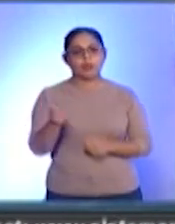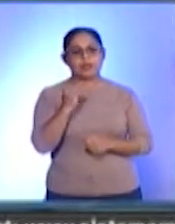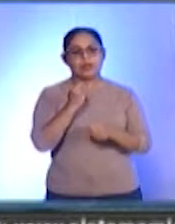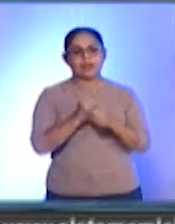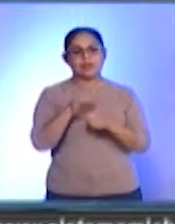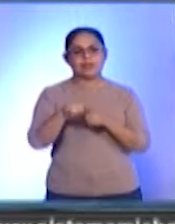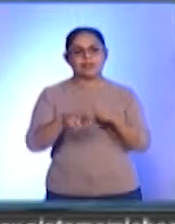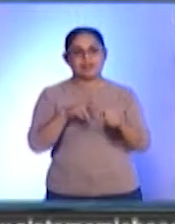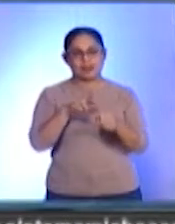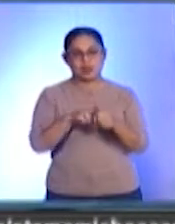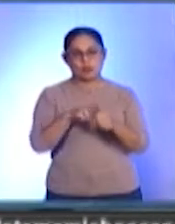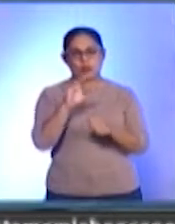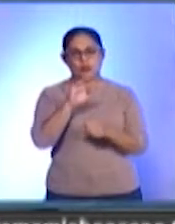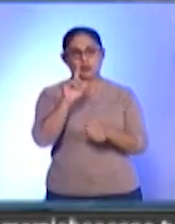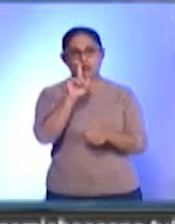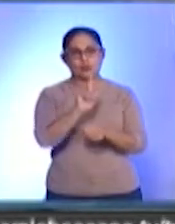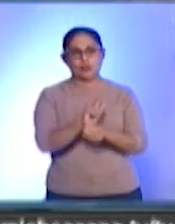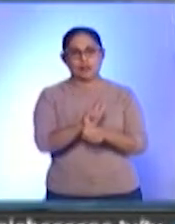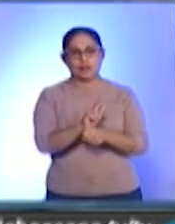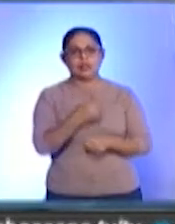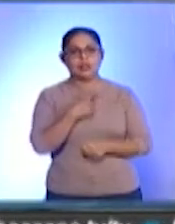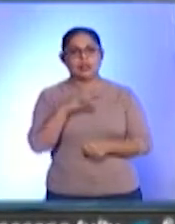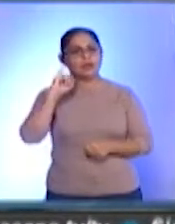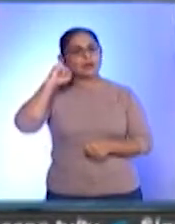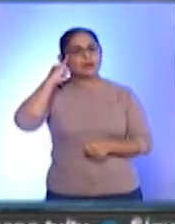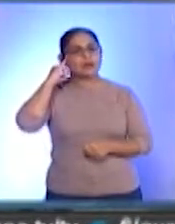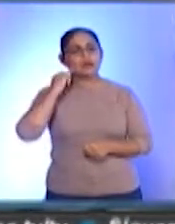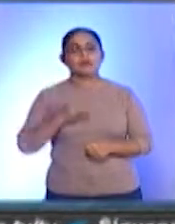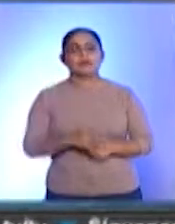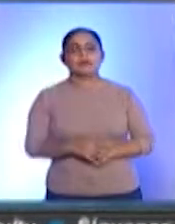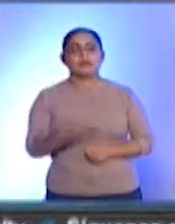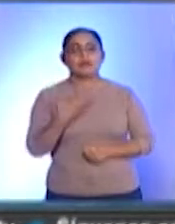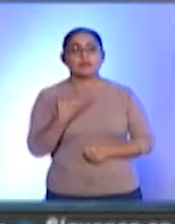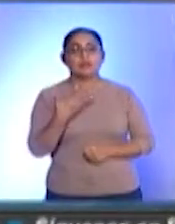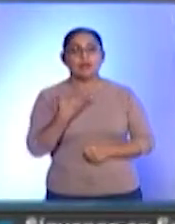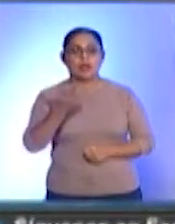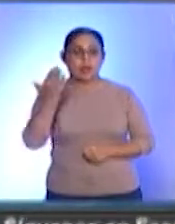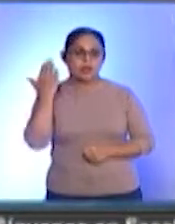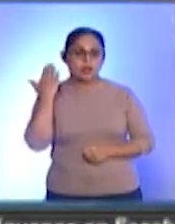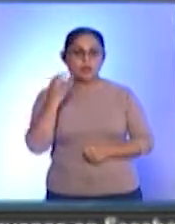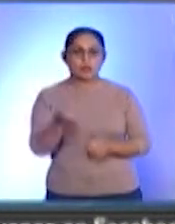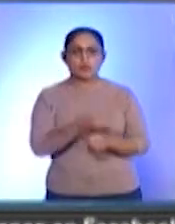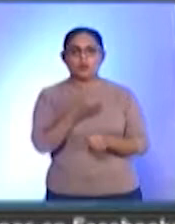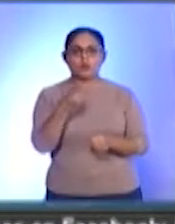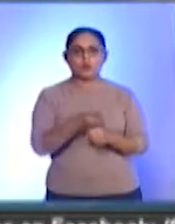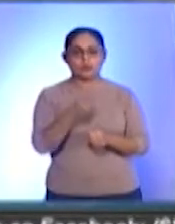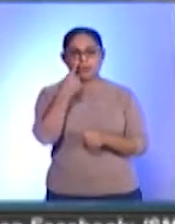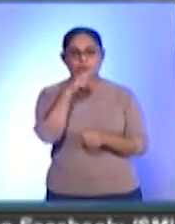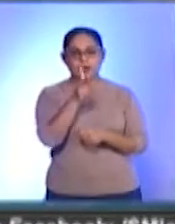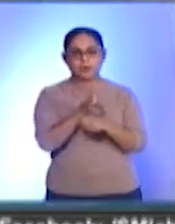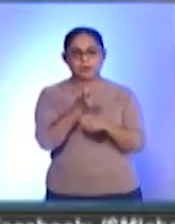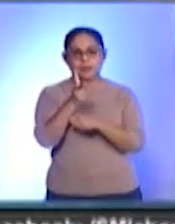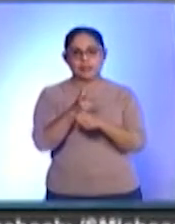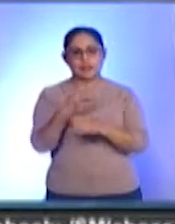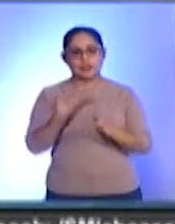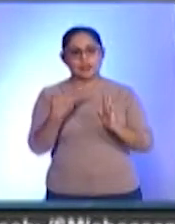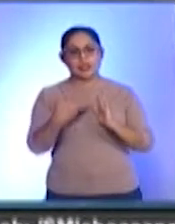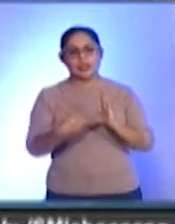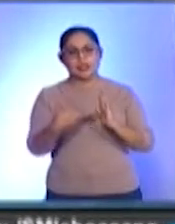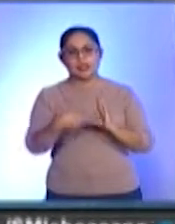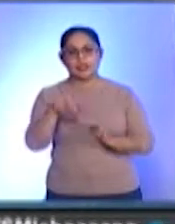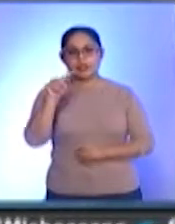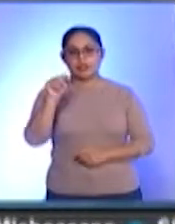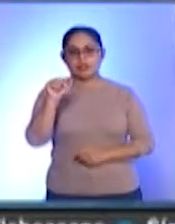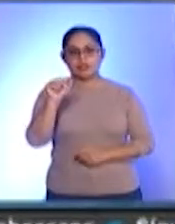Michoacán y a principios de año tuvimos la oportunidad de que nos invitara el taller Tarimu,